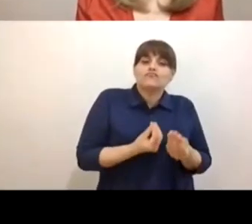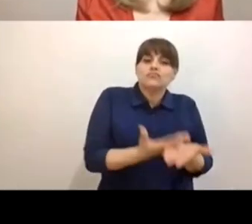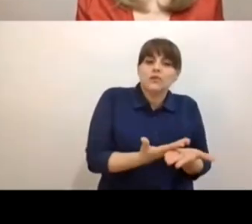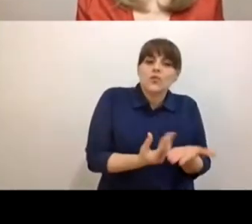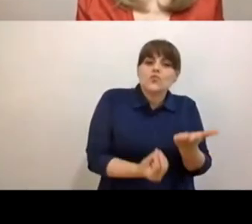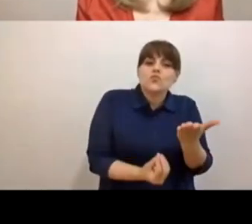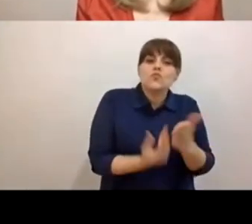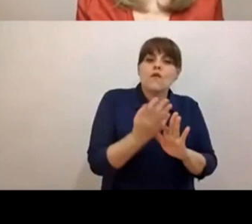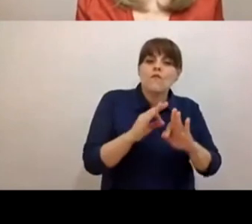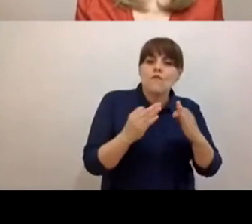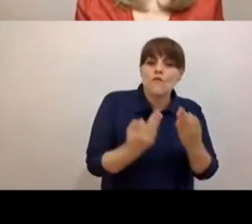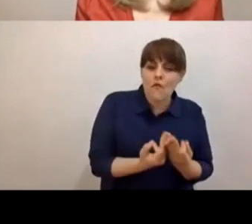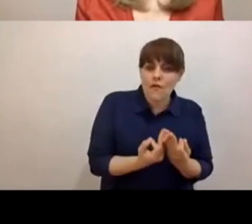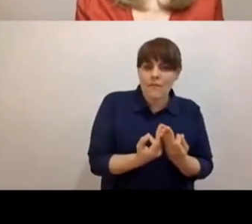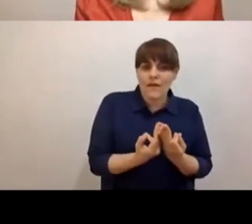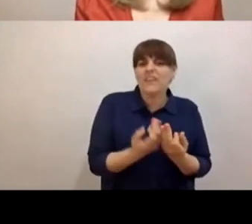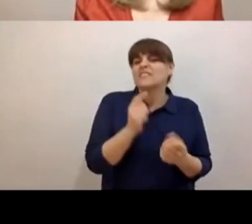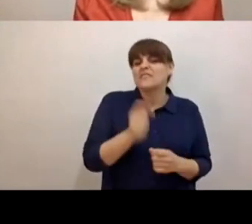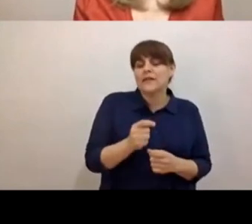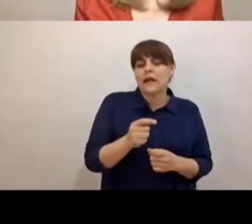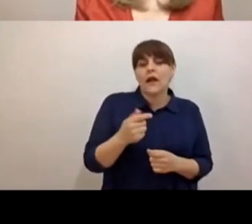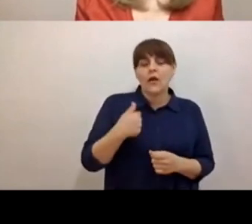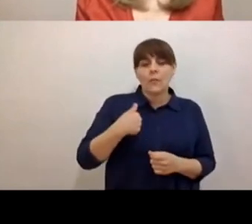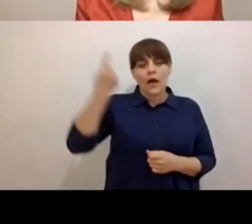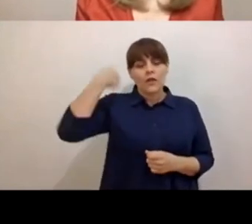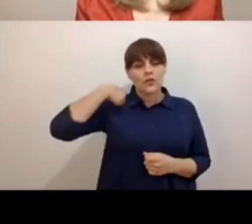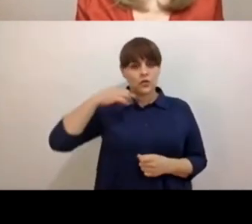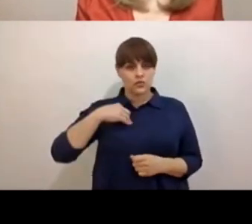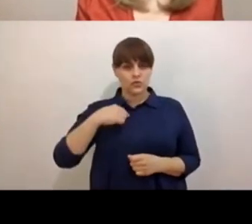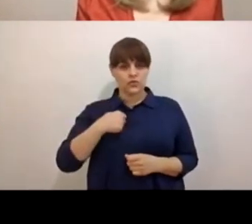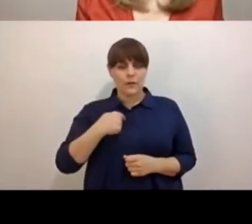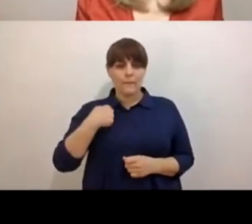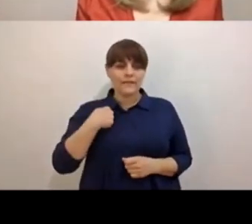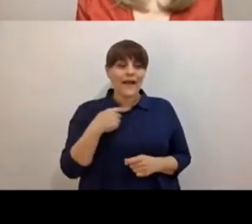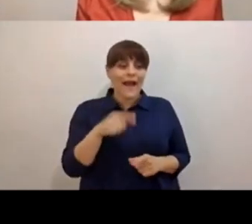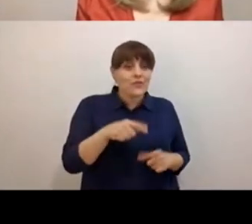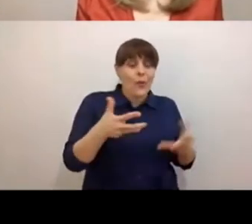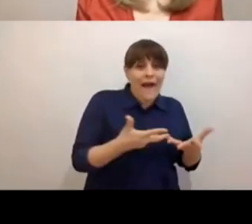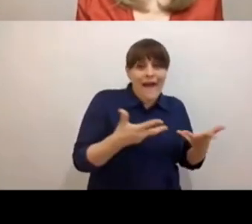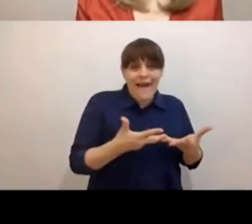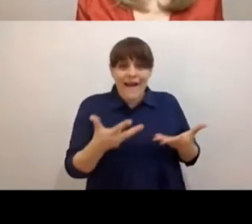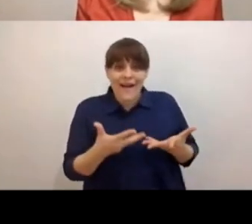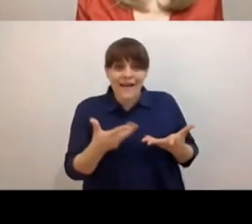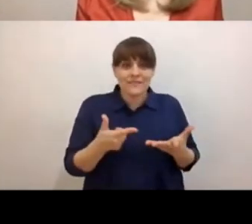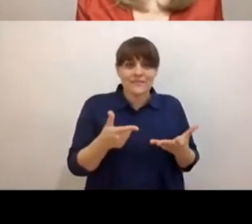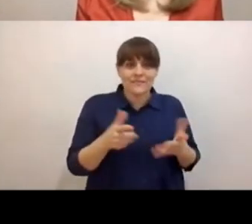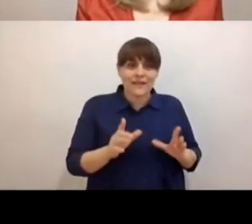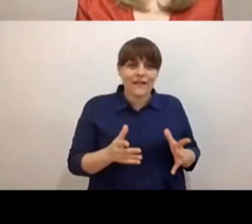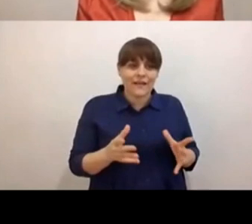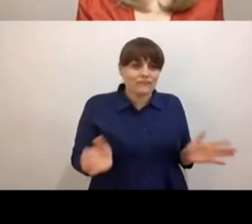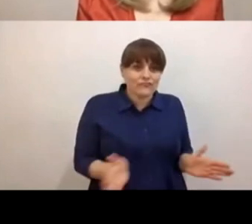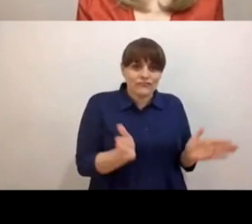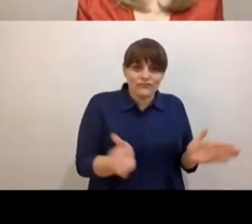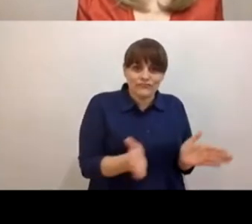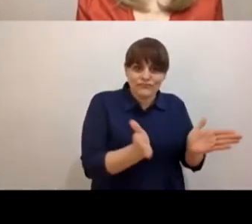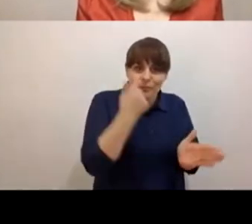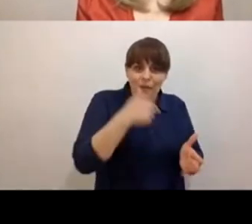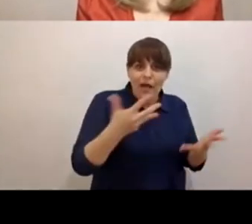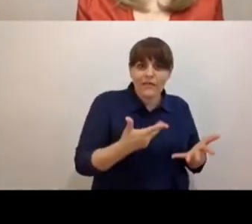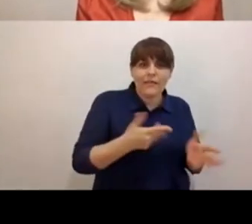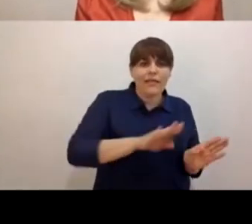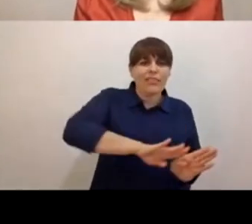Implica resistir la tentación de entretener a los niños y las niñas como si nada hubiera pasado.